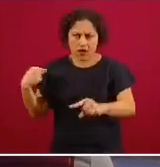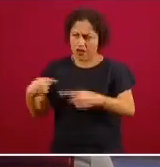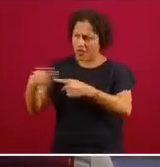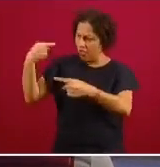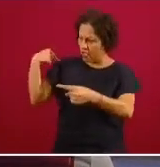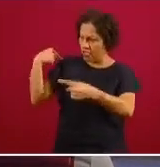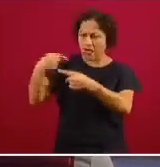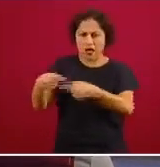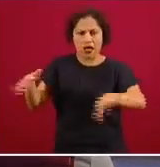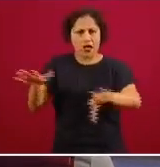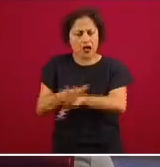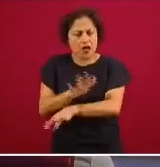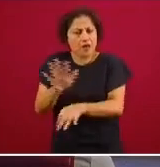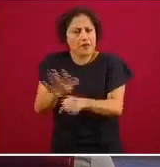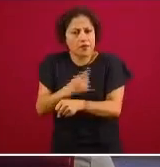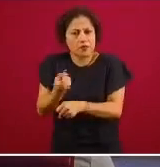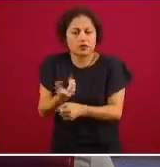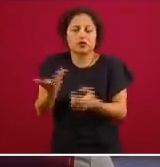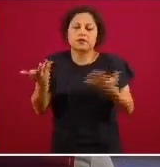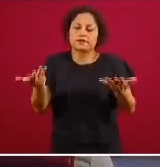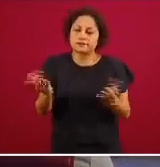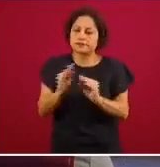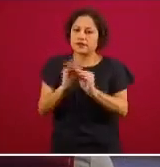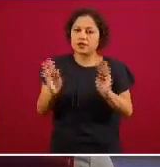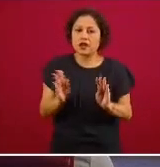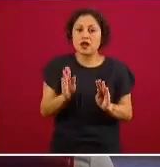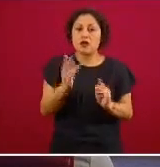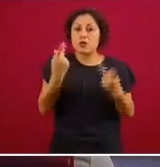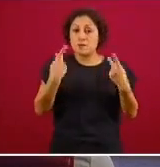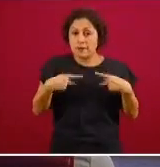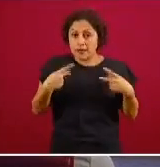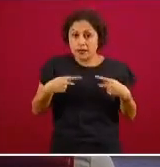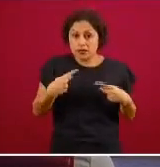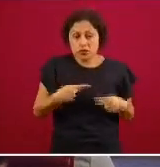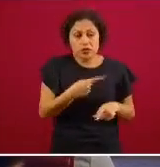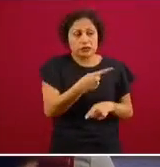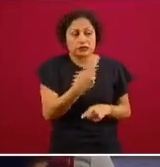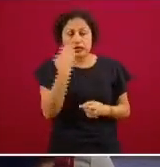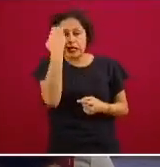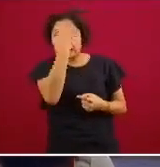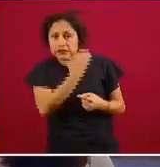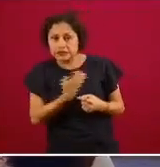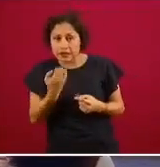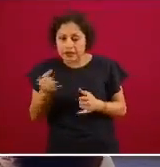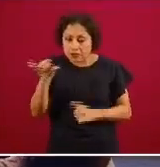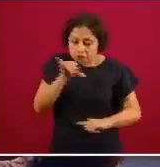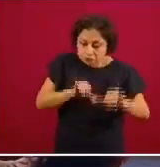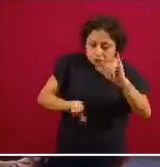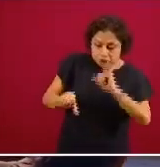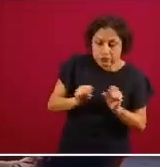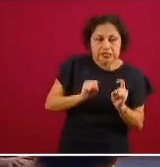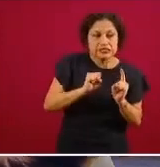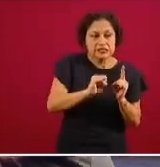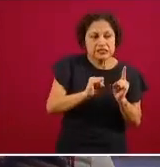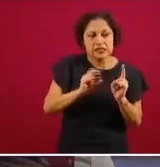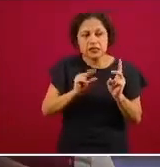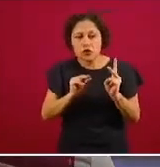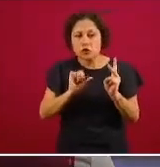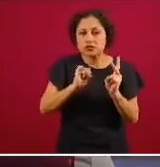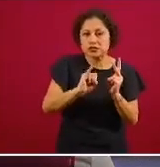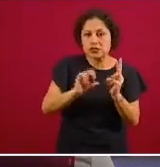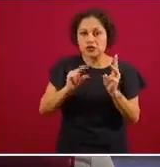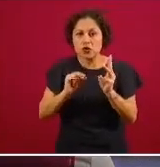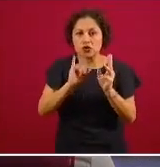se van documentando conforme va apareciendo el resultado positivo entonces si entre la semana 15 y la semana